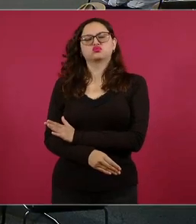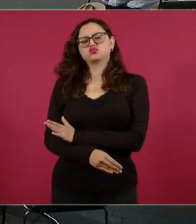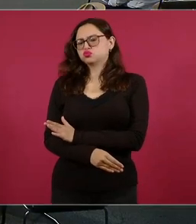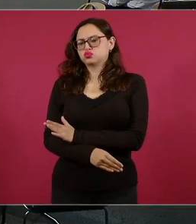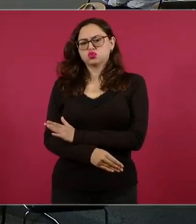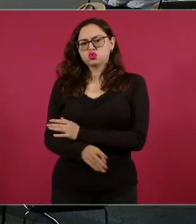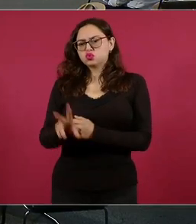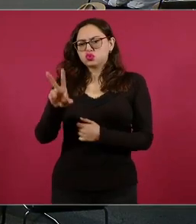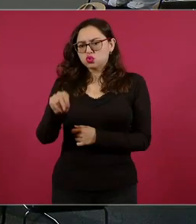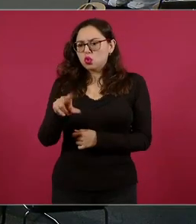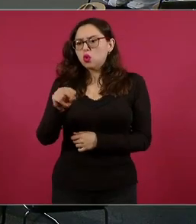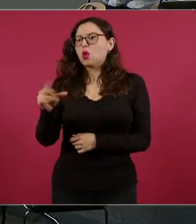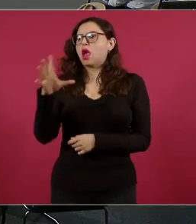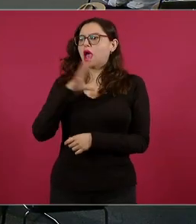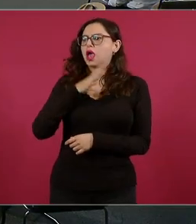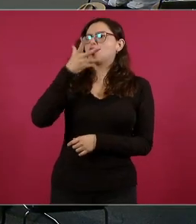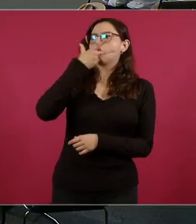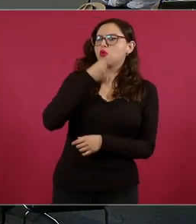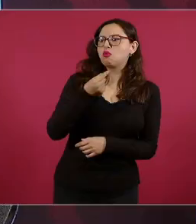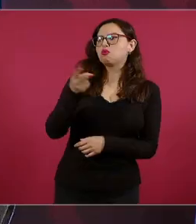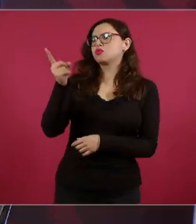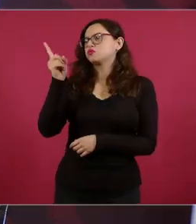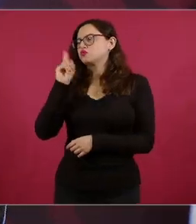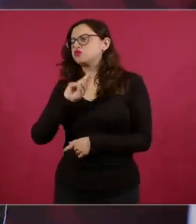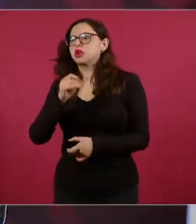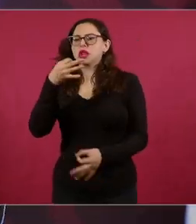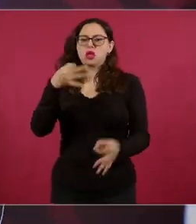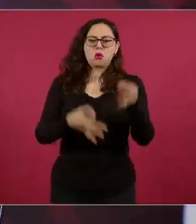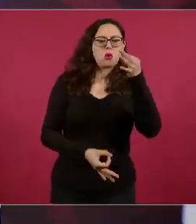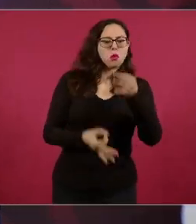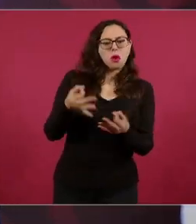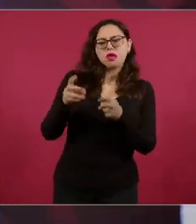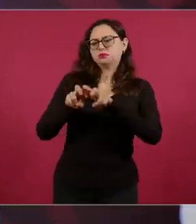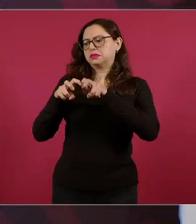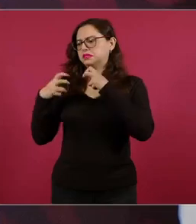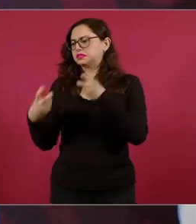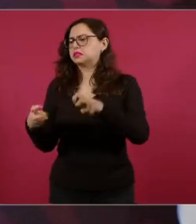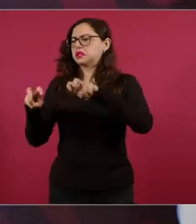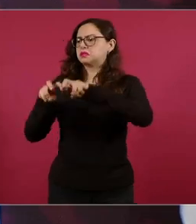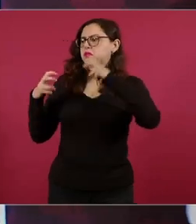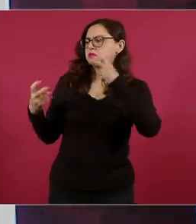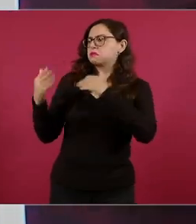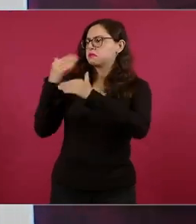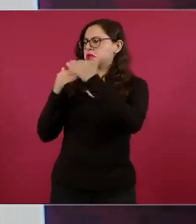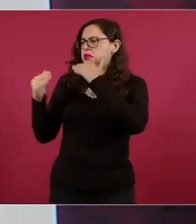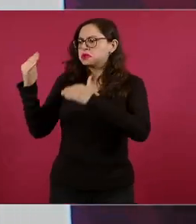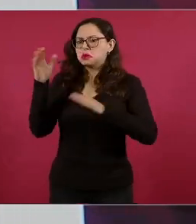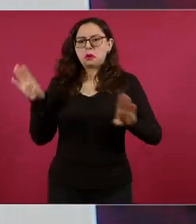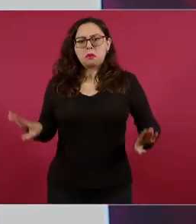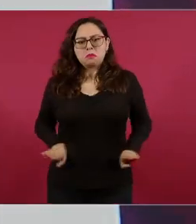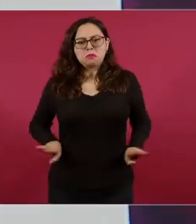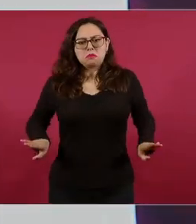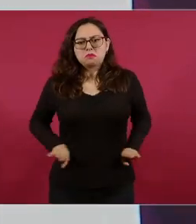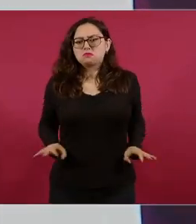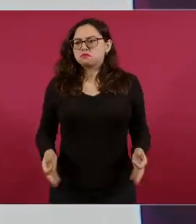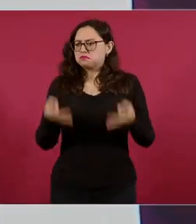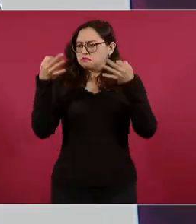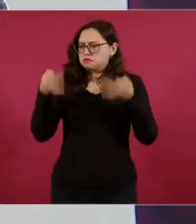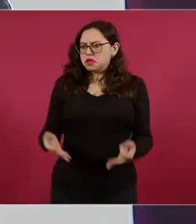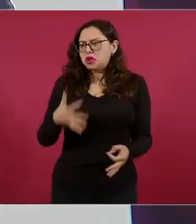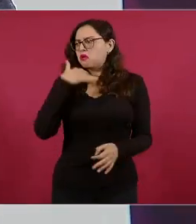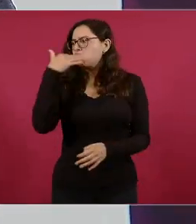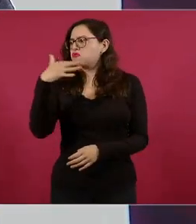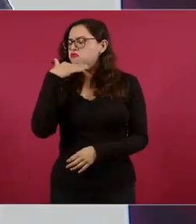viendo, ministras que son incorruptibles,